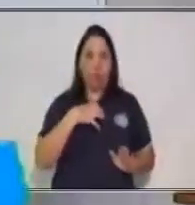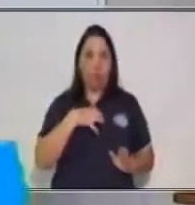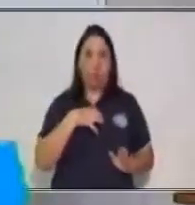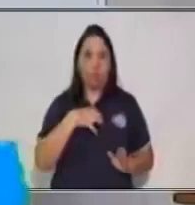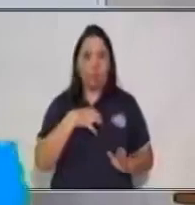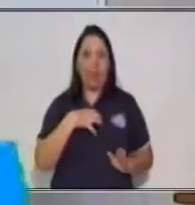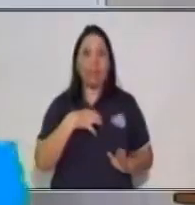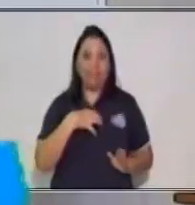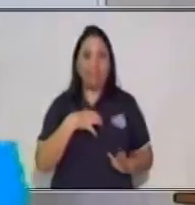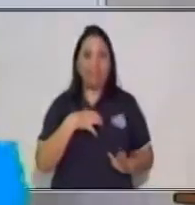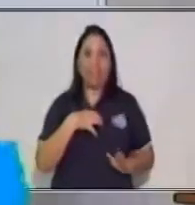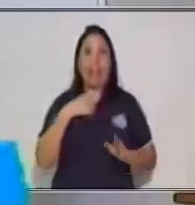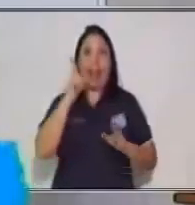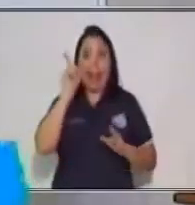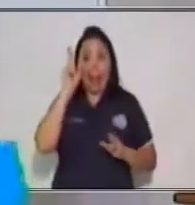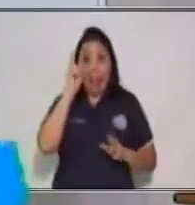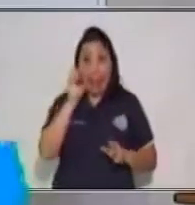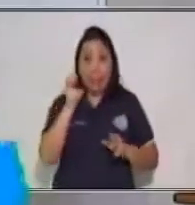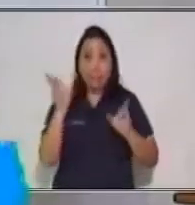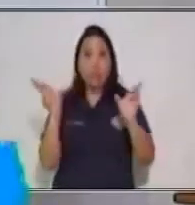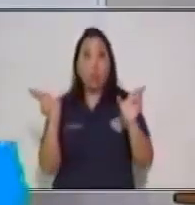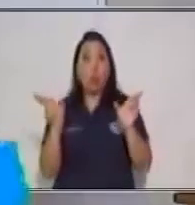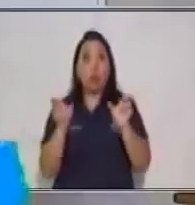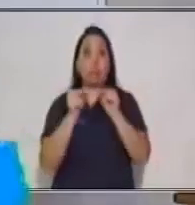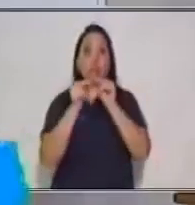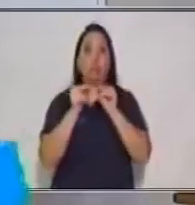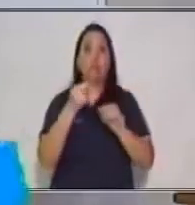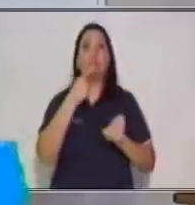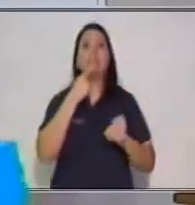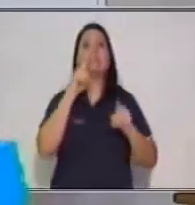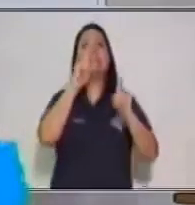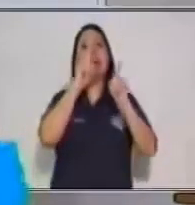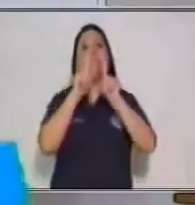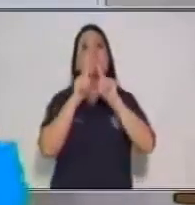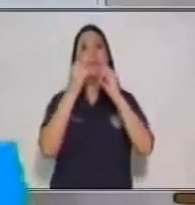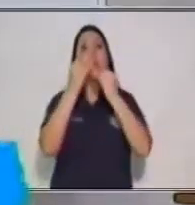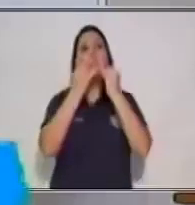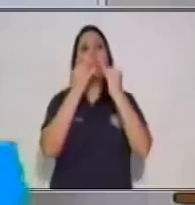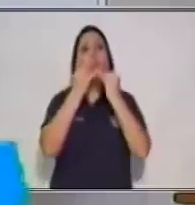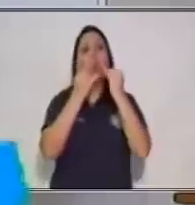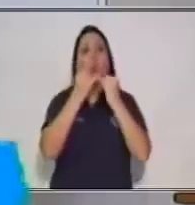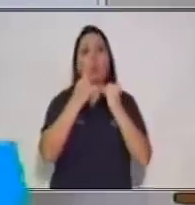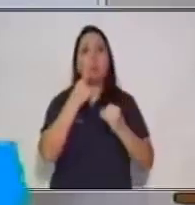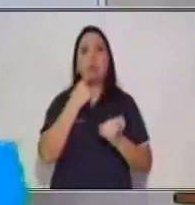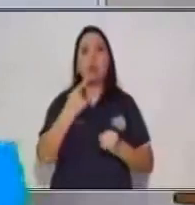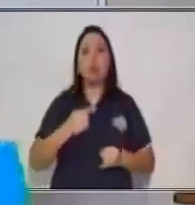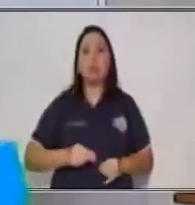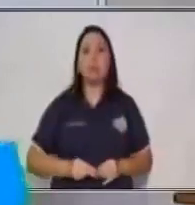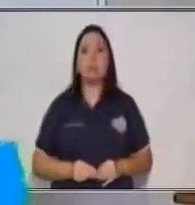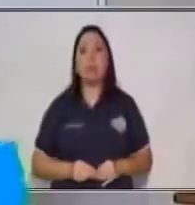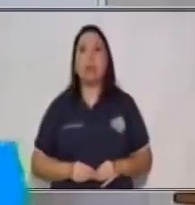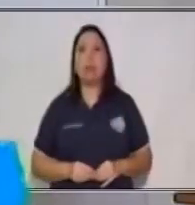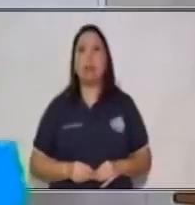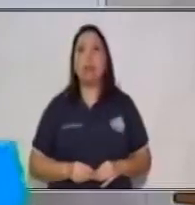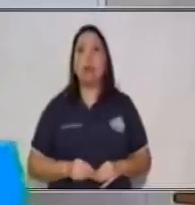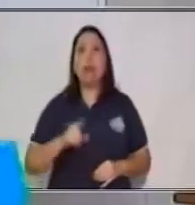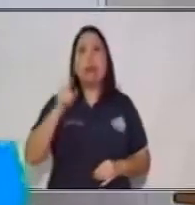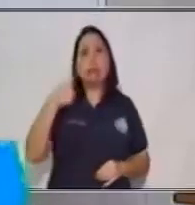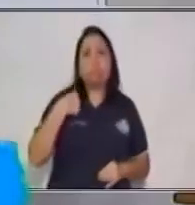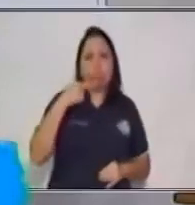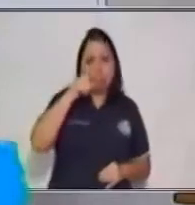que es el resumen. Por último también, puedes preguntarte.